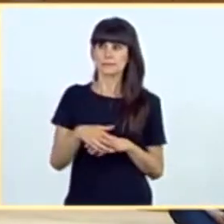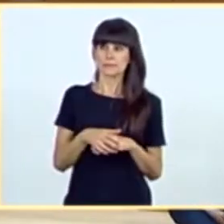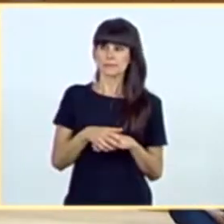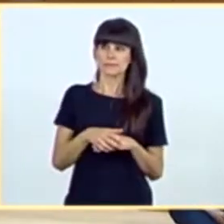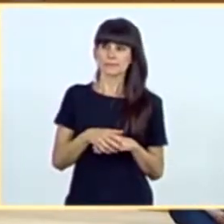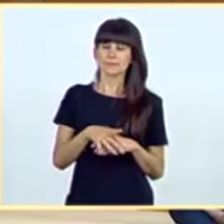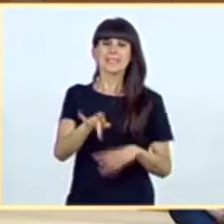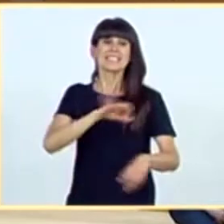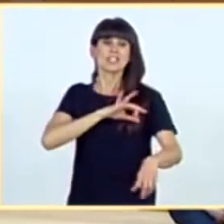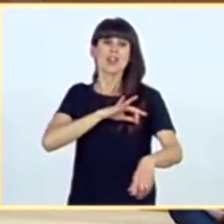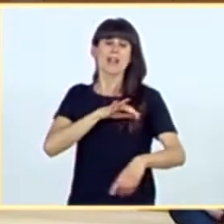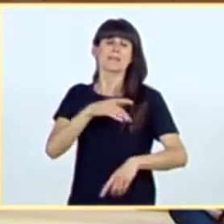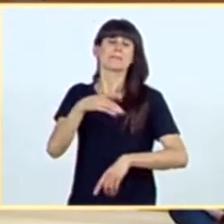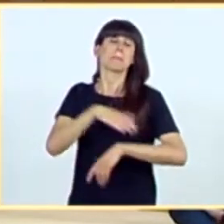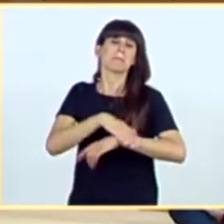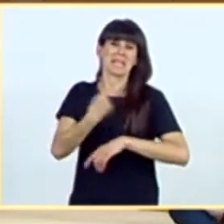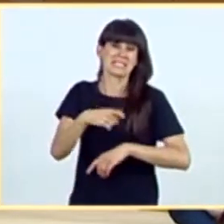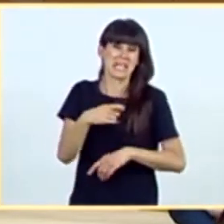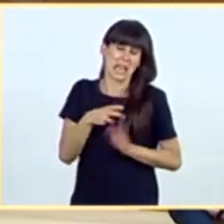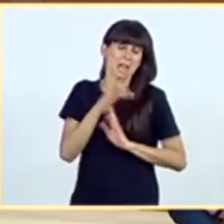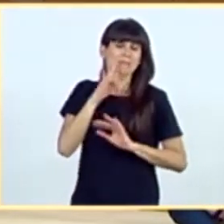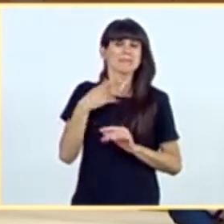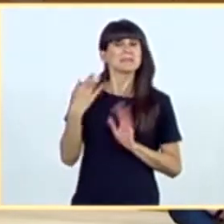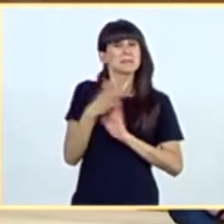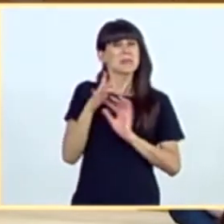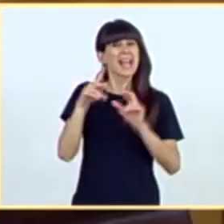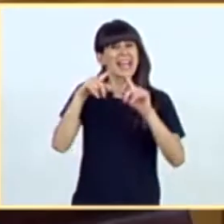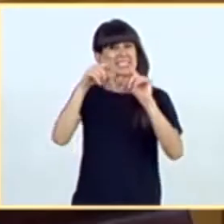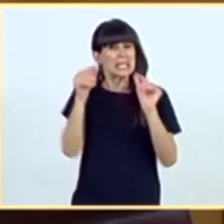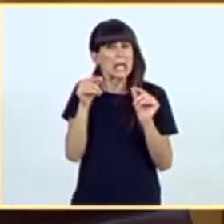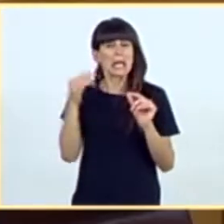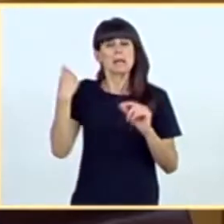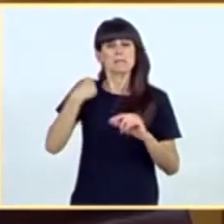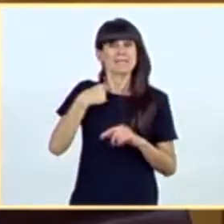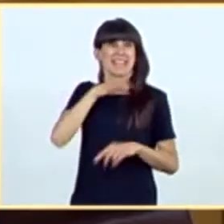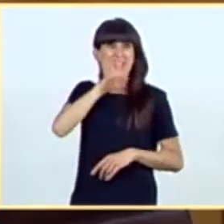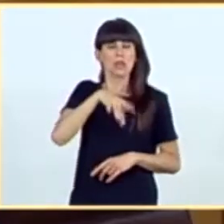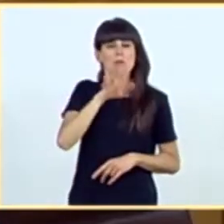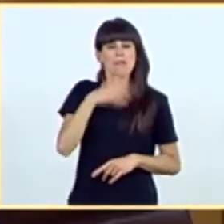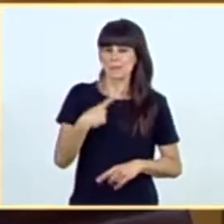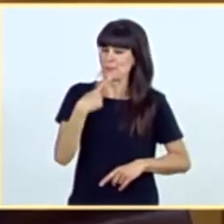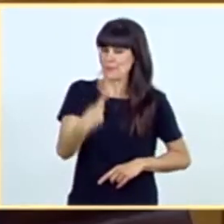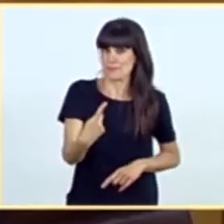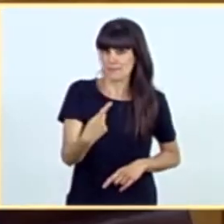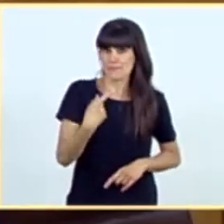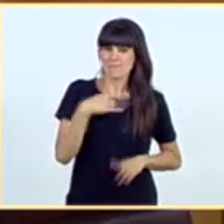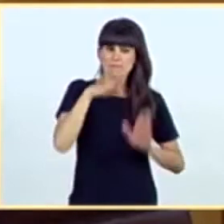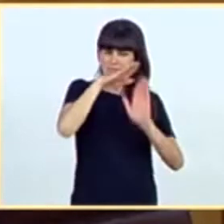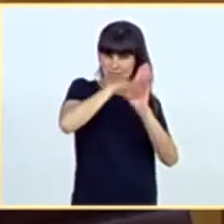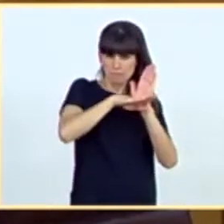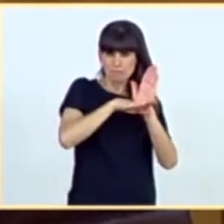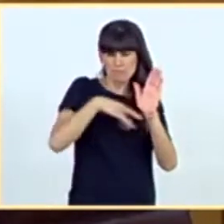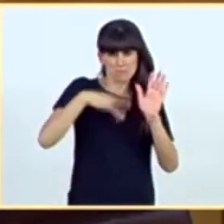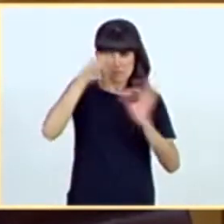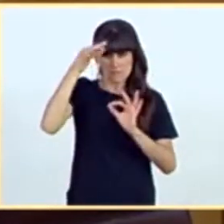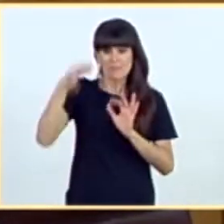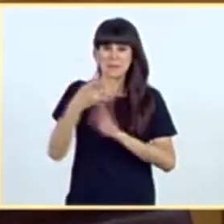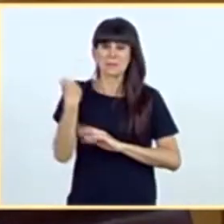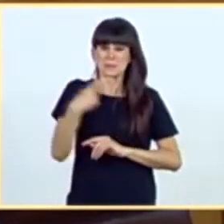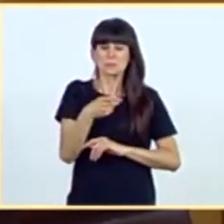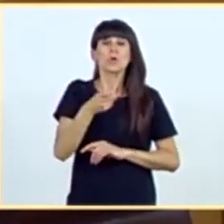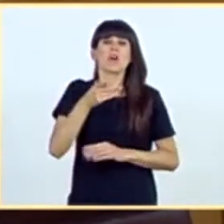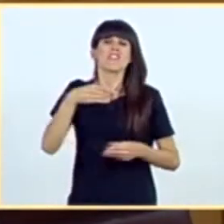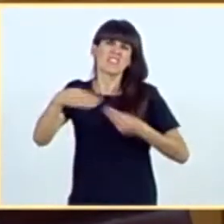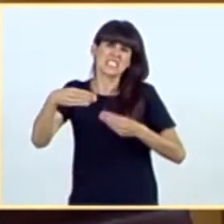Señora ministra, Esquerra Republicana de Cataluña le proponemos las siguientes medidas concretas dirigidas a flexibilizar la liquidación del canon.